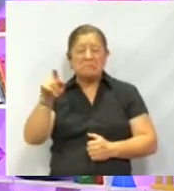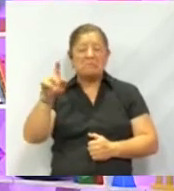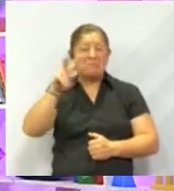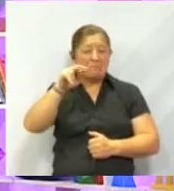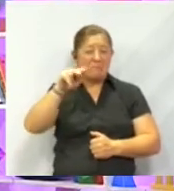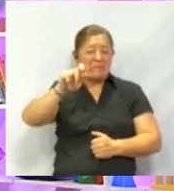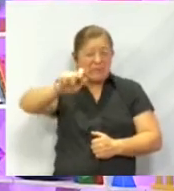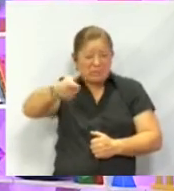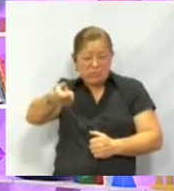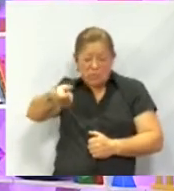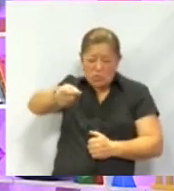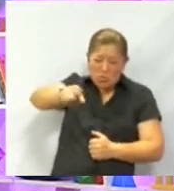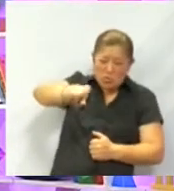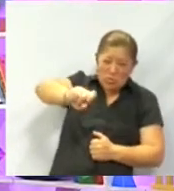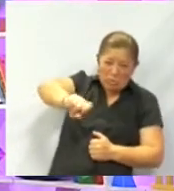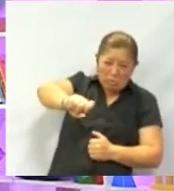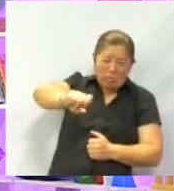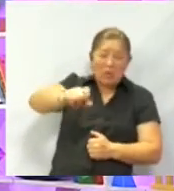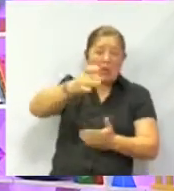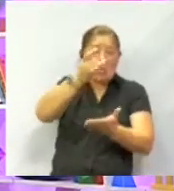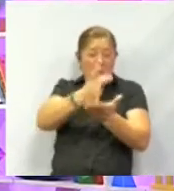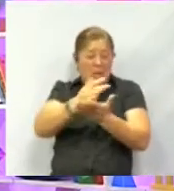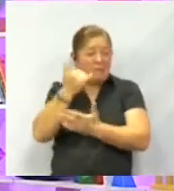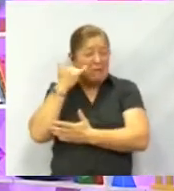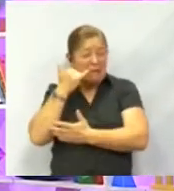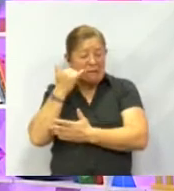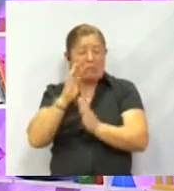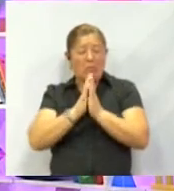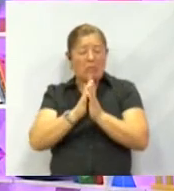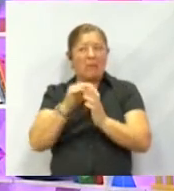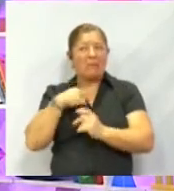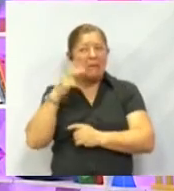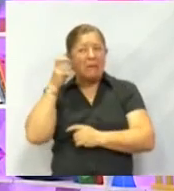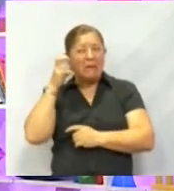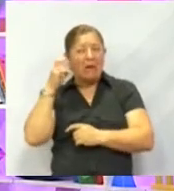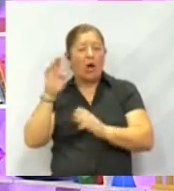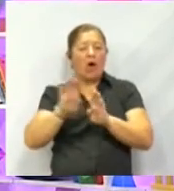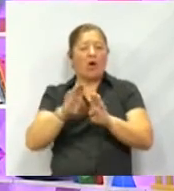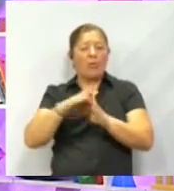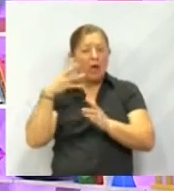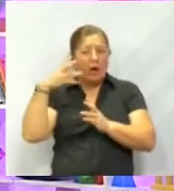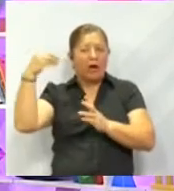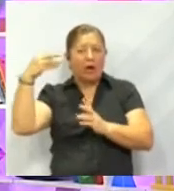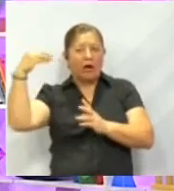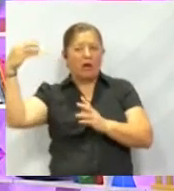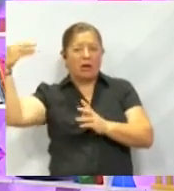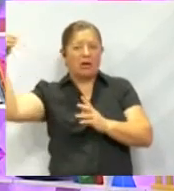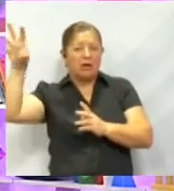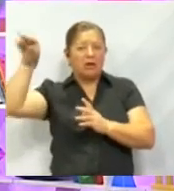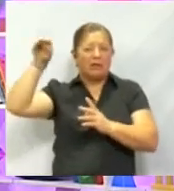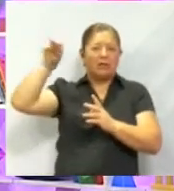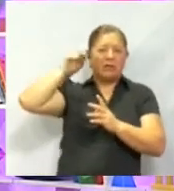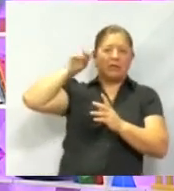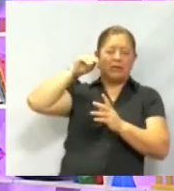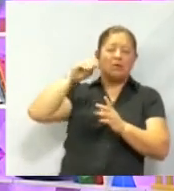televisión y nada más escucharnos por el teléfono para que no se haga este eco? Por favor, Valeria.